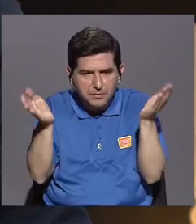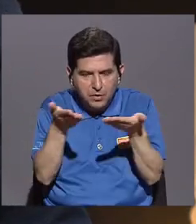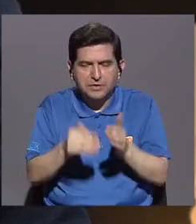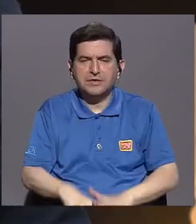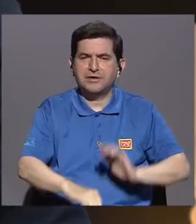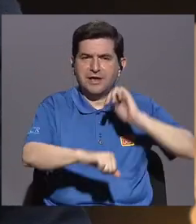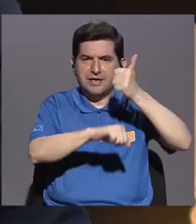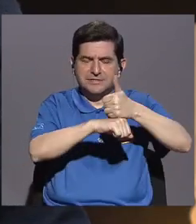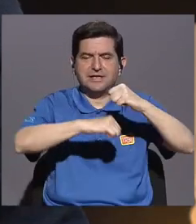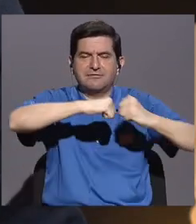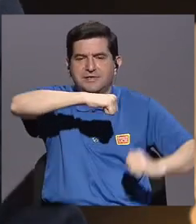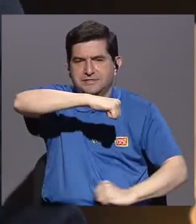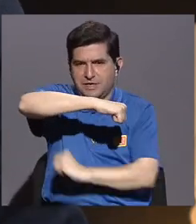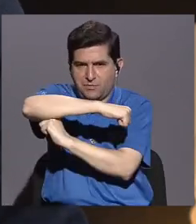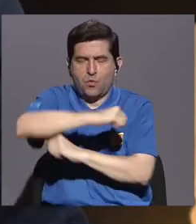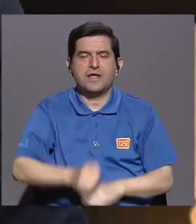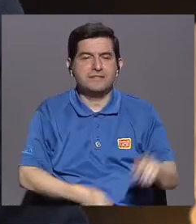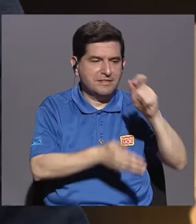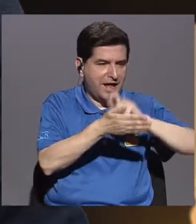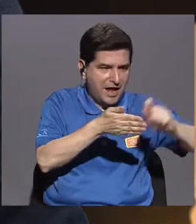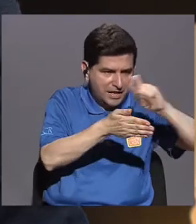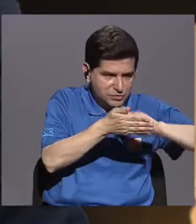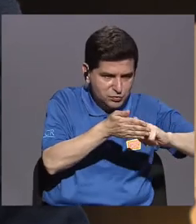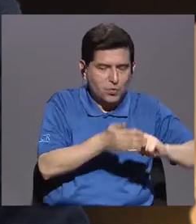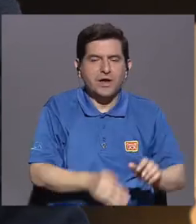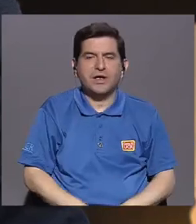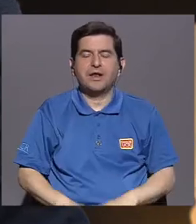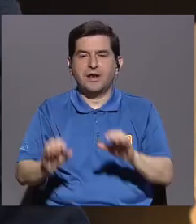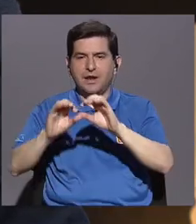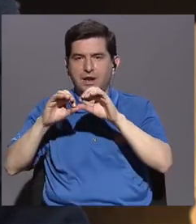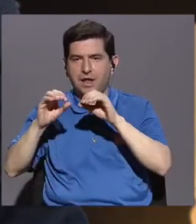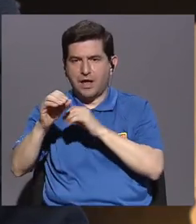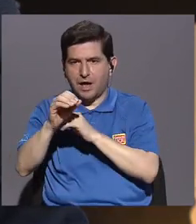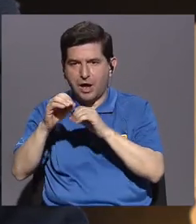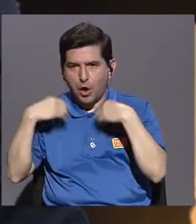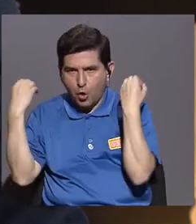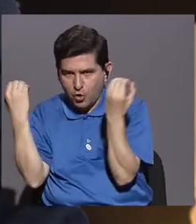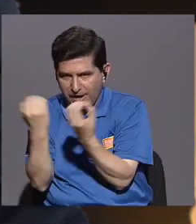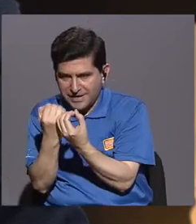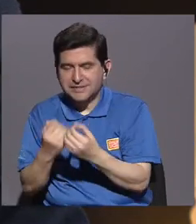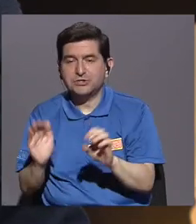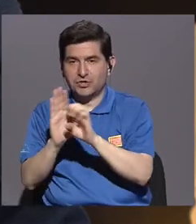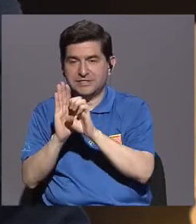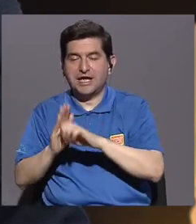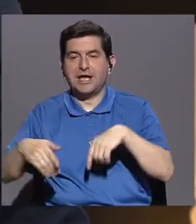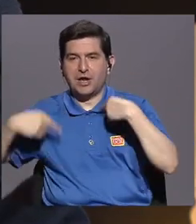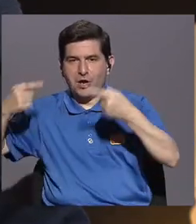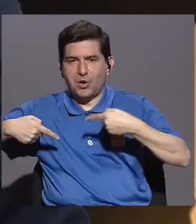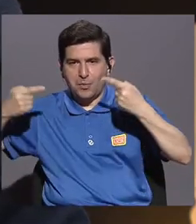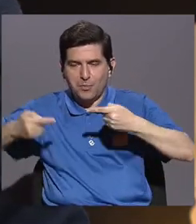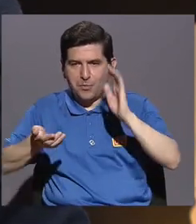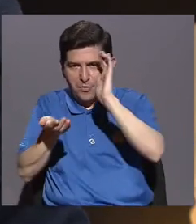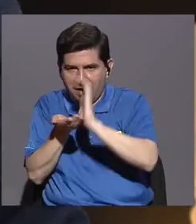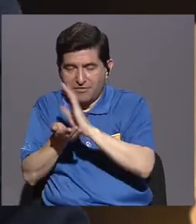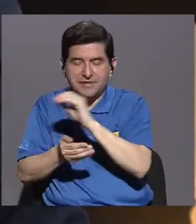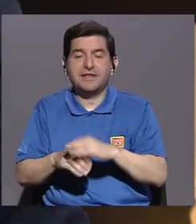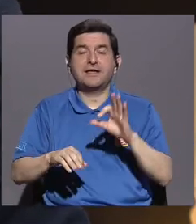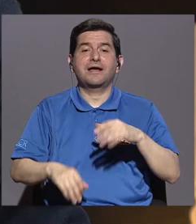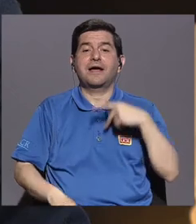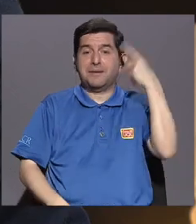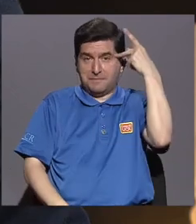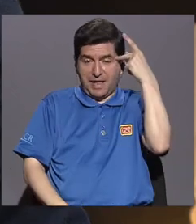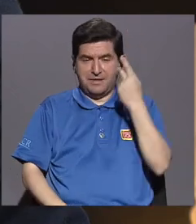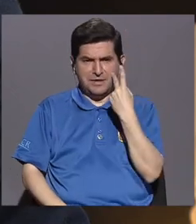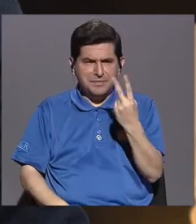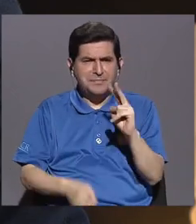más y establecer un puente entre la escuela, las organizaciones de sociedad civil como Carretica y las familias. Que los papás vean esta